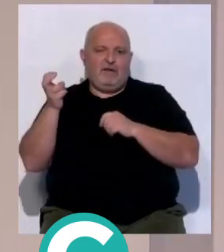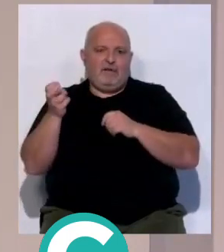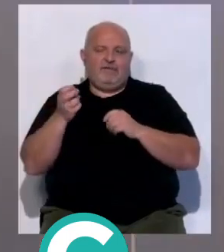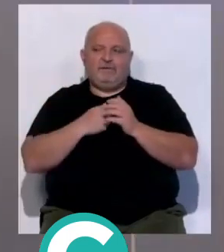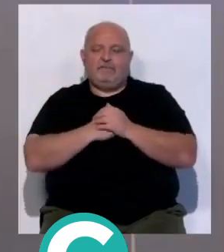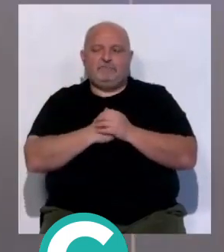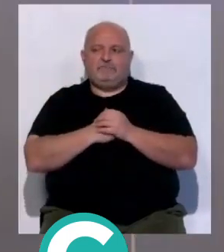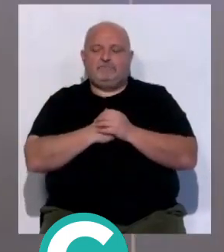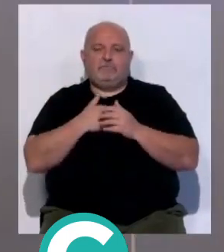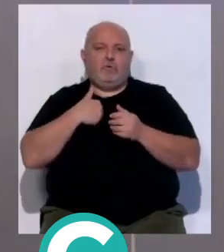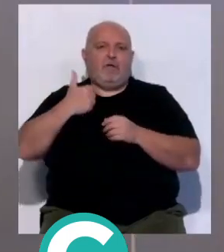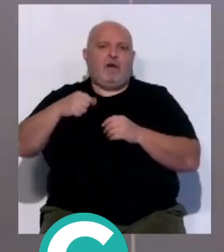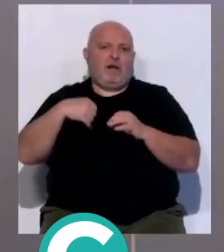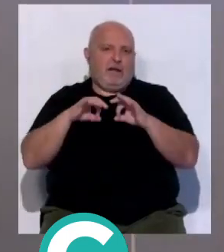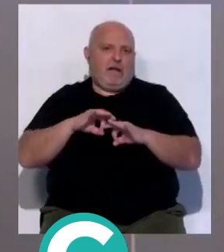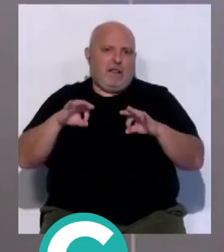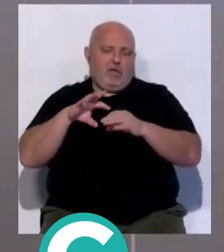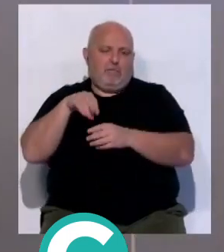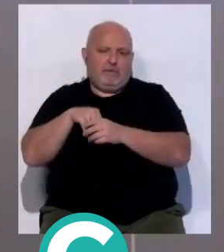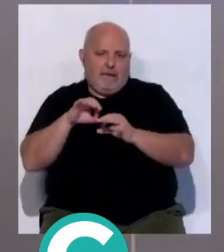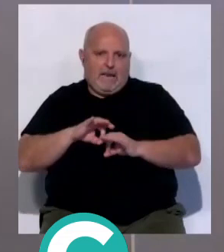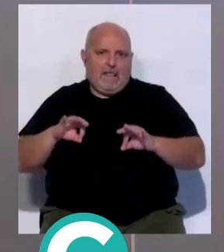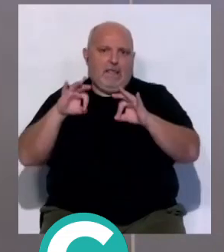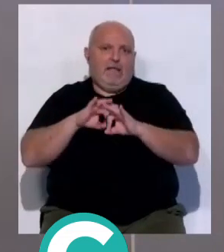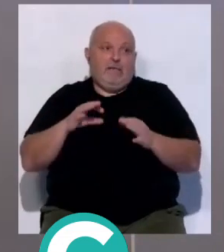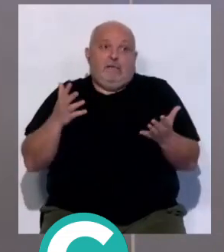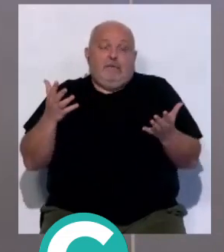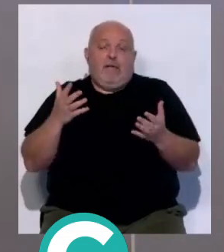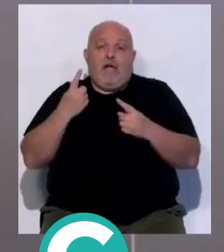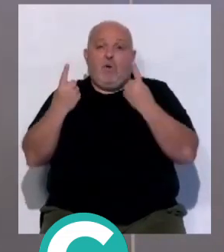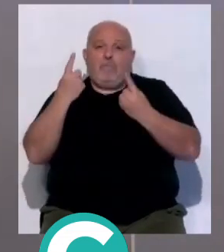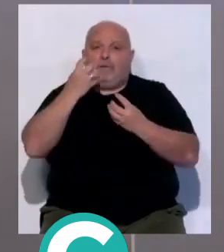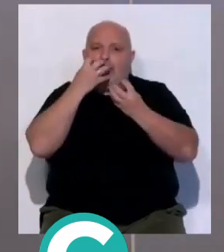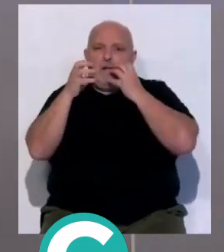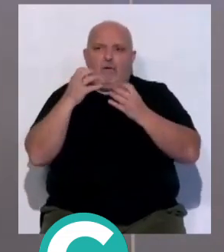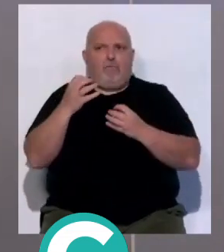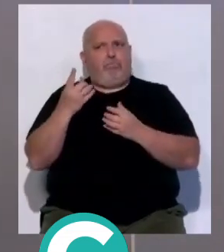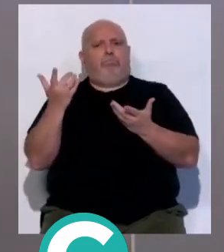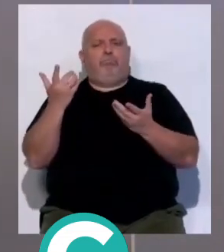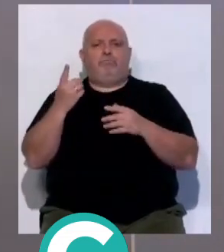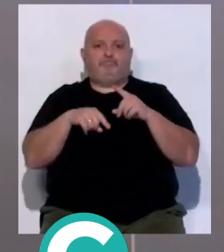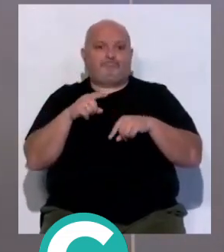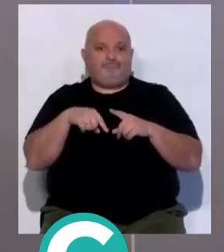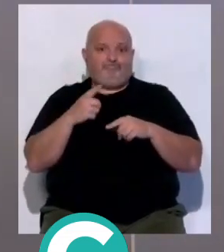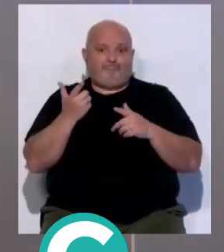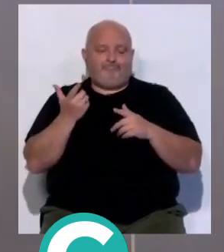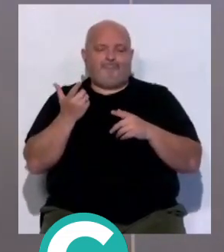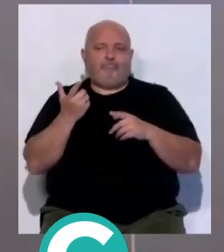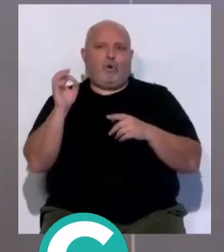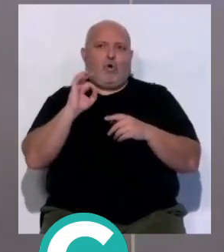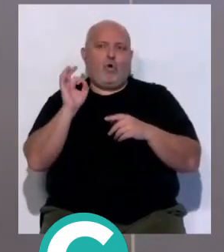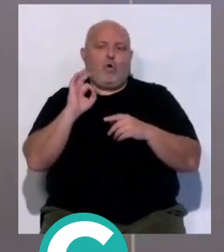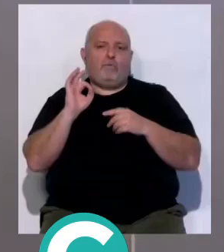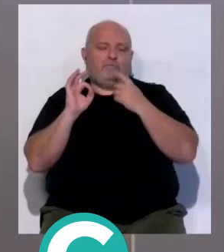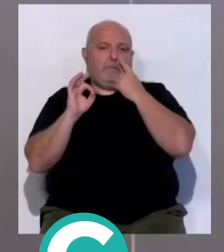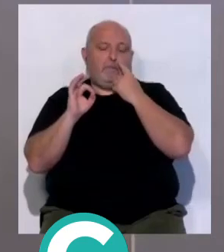contamos para juzgar a nadie, pero igual hay gente que se ha quejado de esto y igual ha incurrido